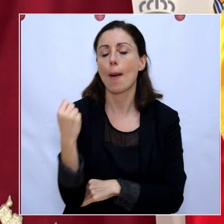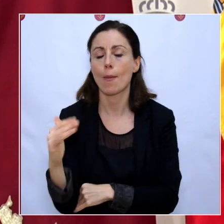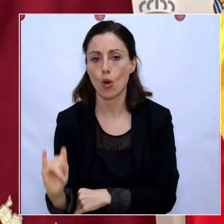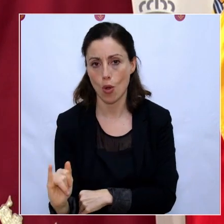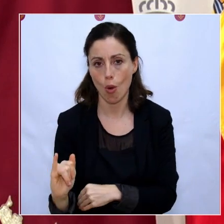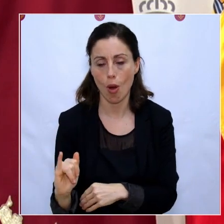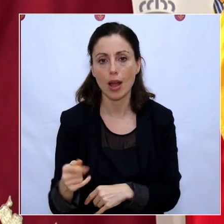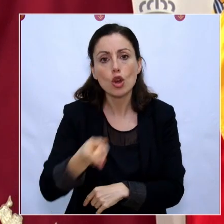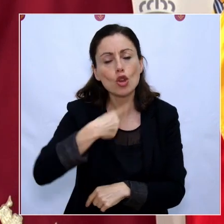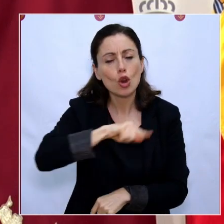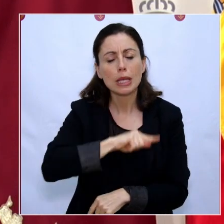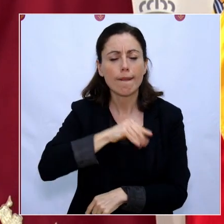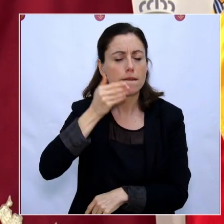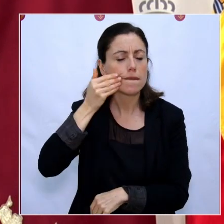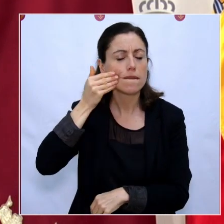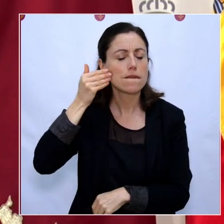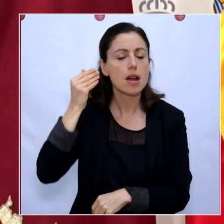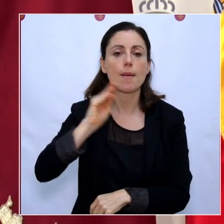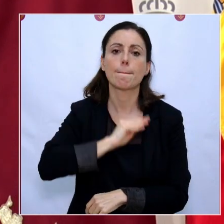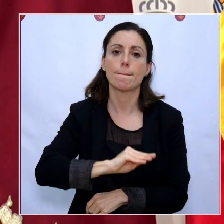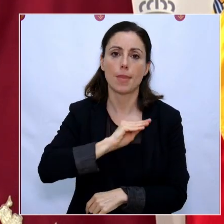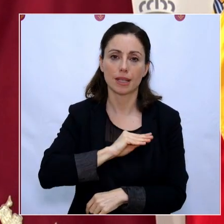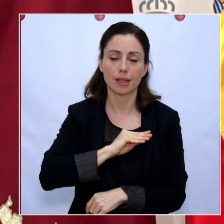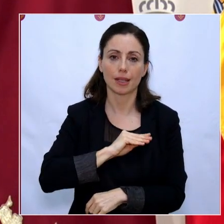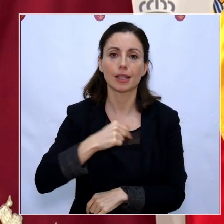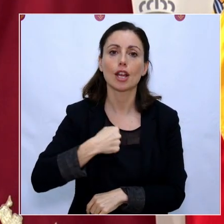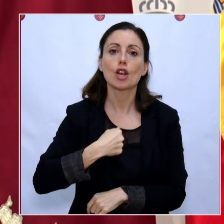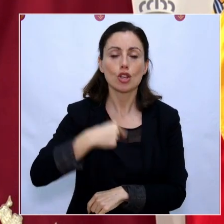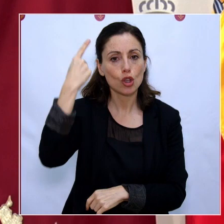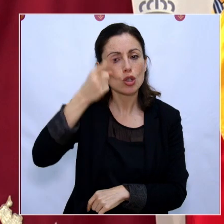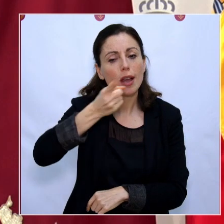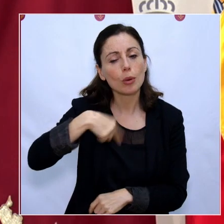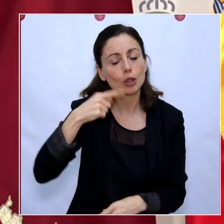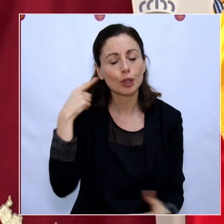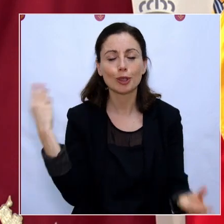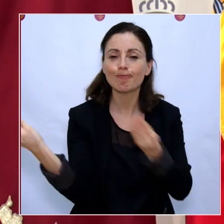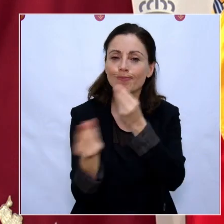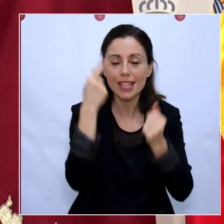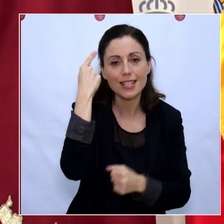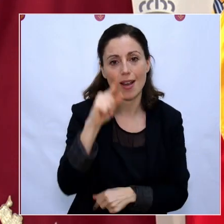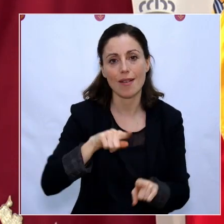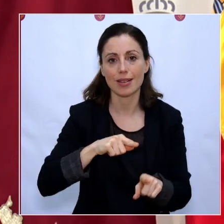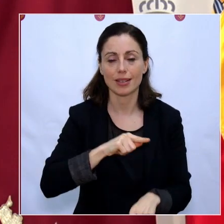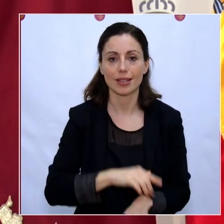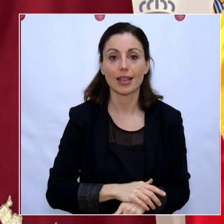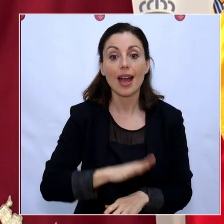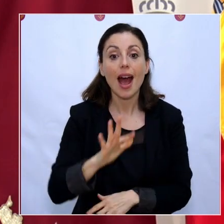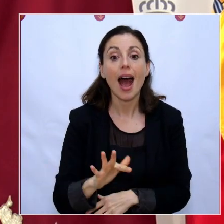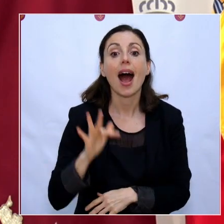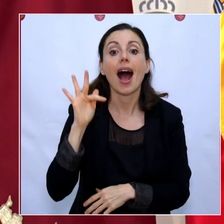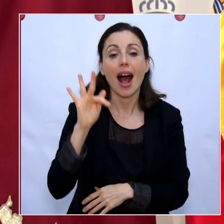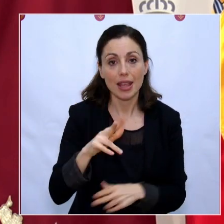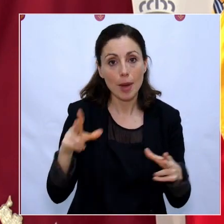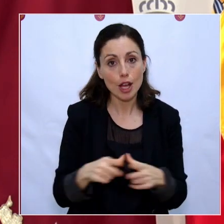muy orgullosos de vosotros. Sé que lo notáis y también que, en su momento, la sociedad murciana